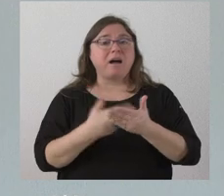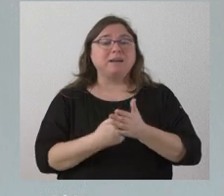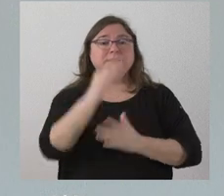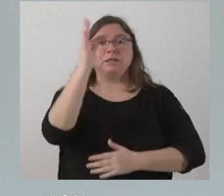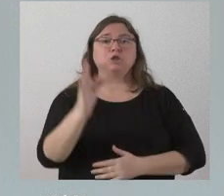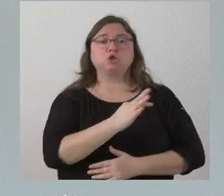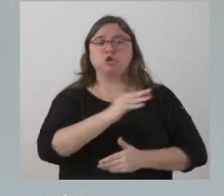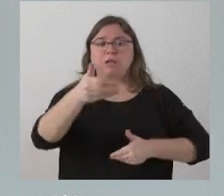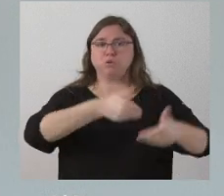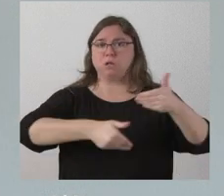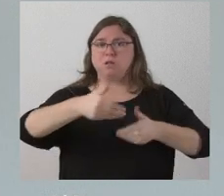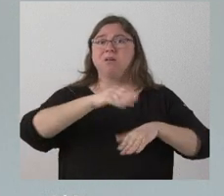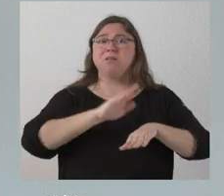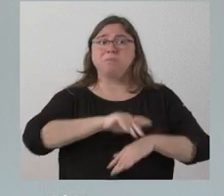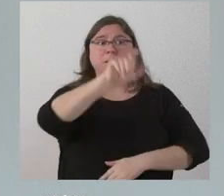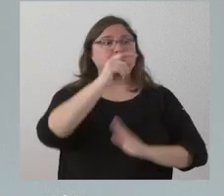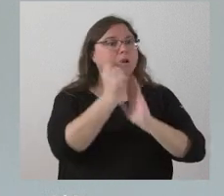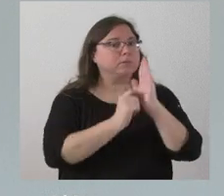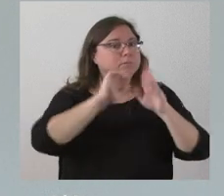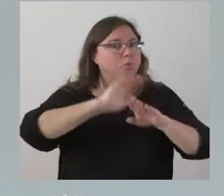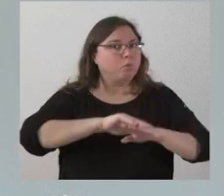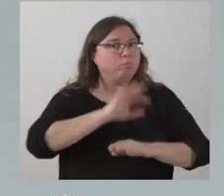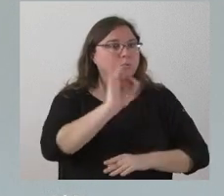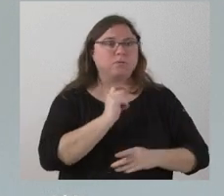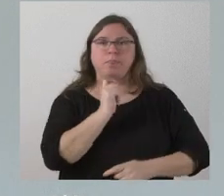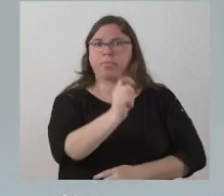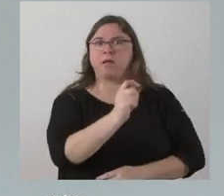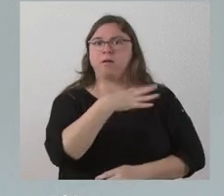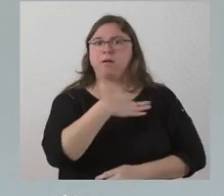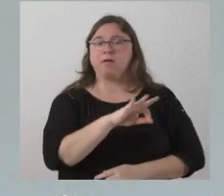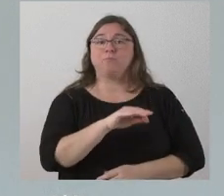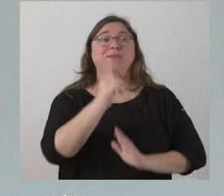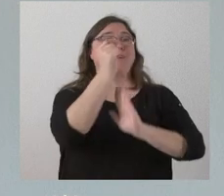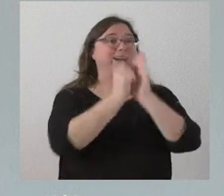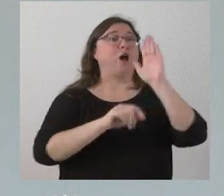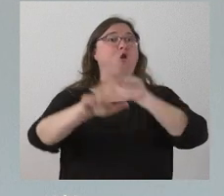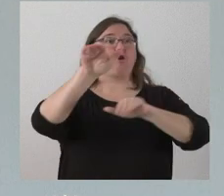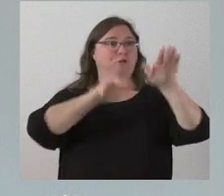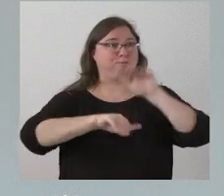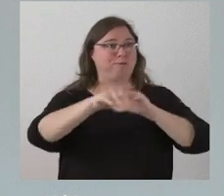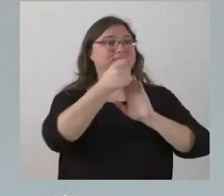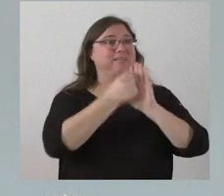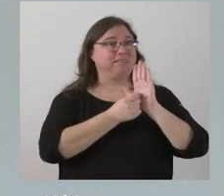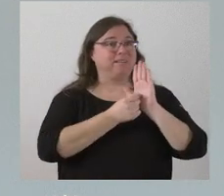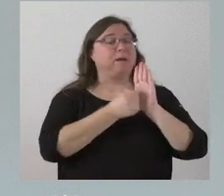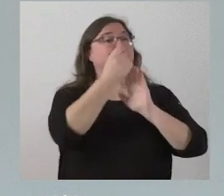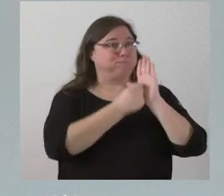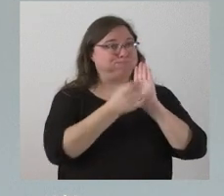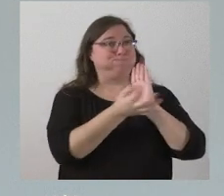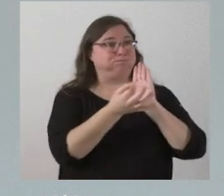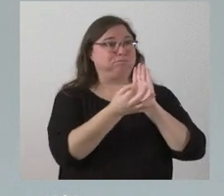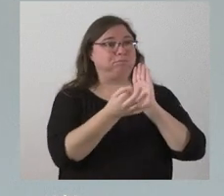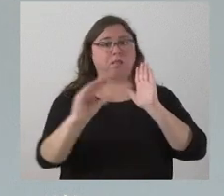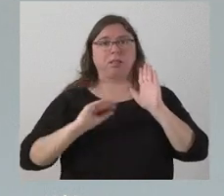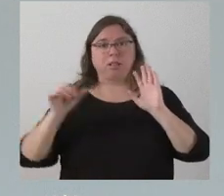total de las solicitudes para que nadie que cumpla los requisitos en Castileo y León con cargo a las convocatorias de la Junta de Castileo León se quede sin la ayuda. Desgraciadamente,